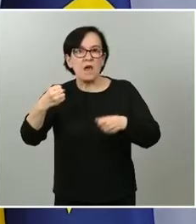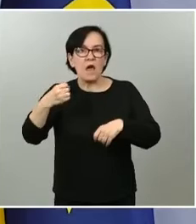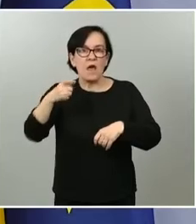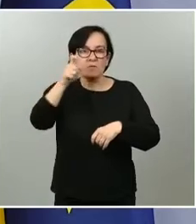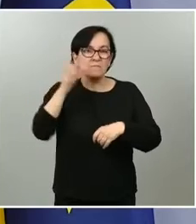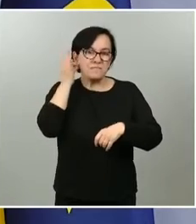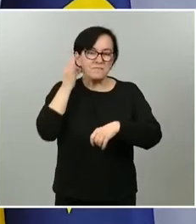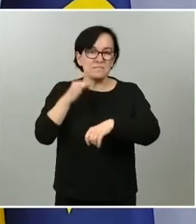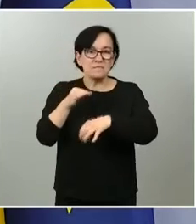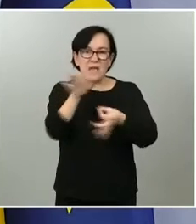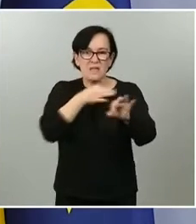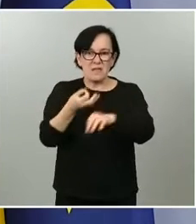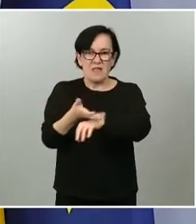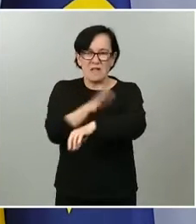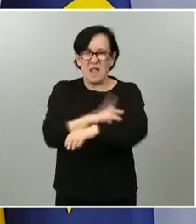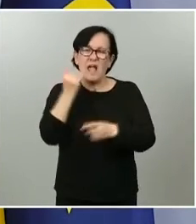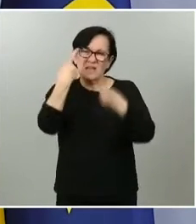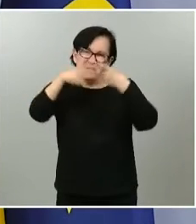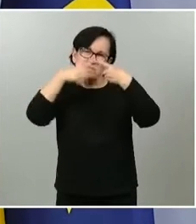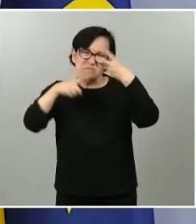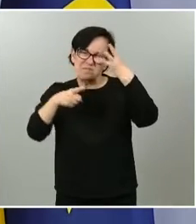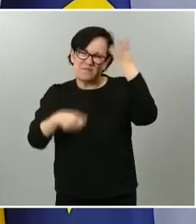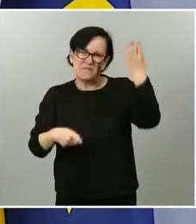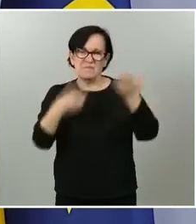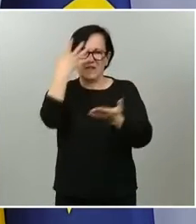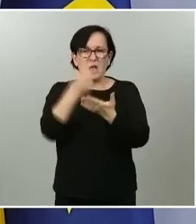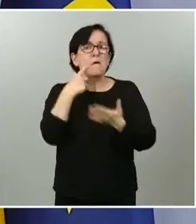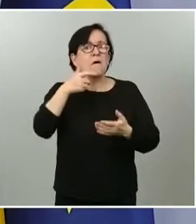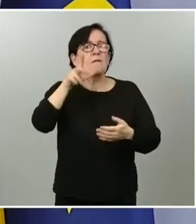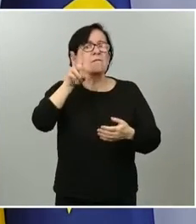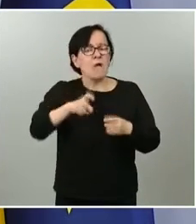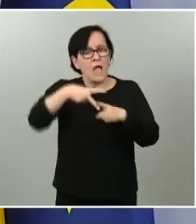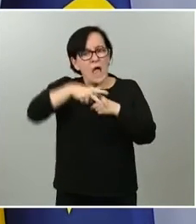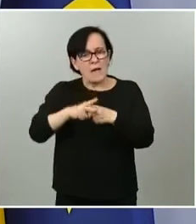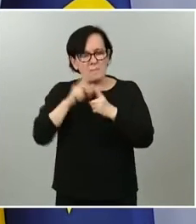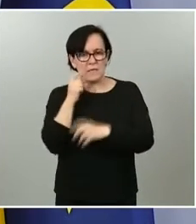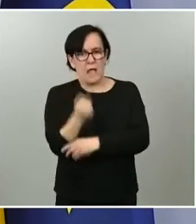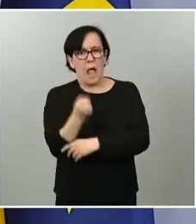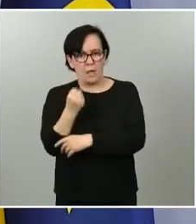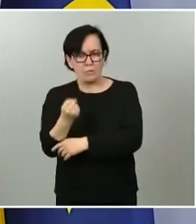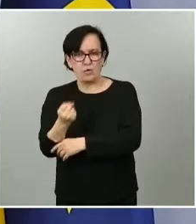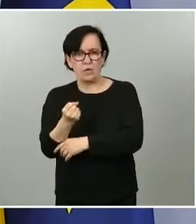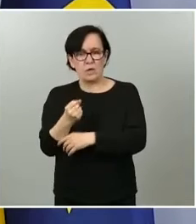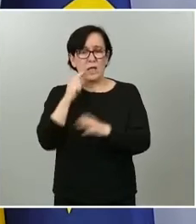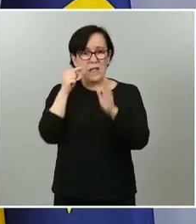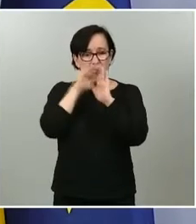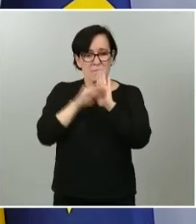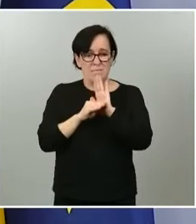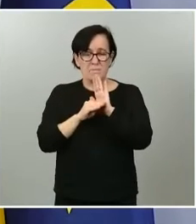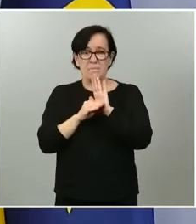aplicaciones móviles. Son herramientas de apoyo en muchos casos a las medidas que hay que... a las